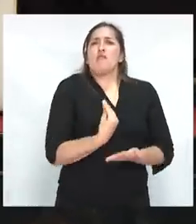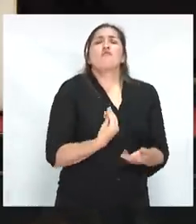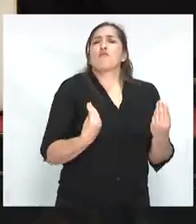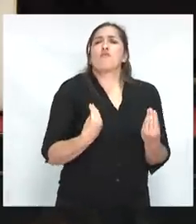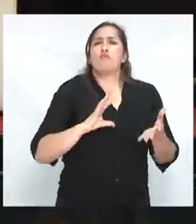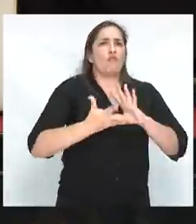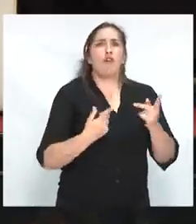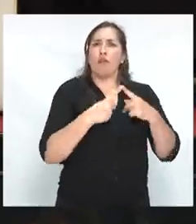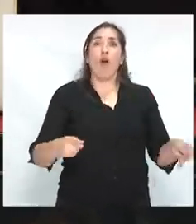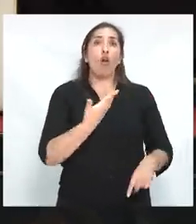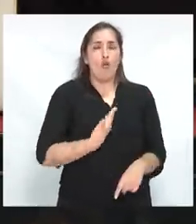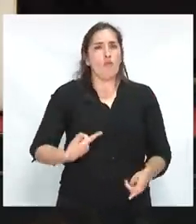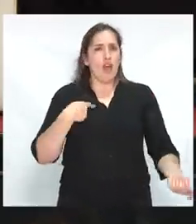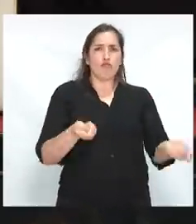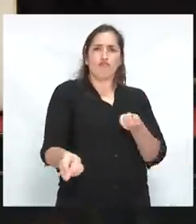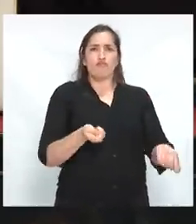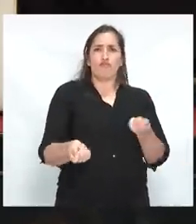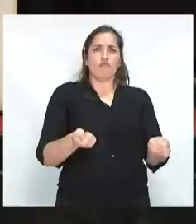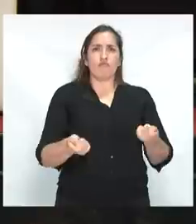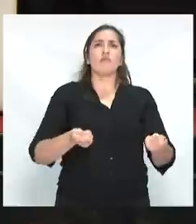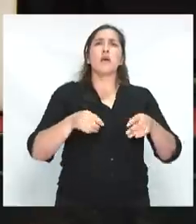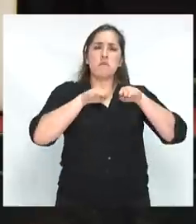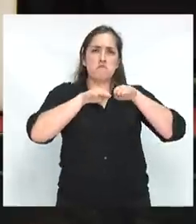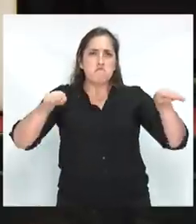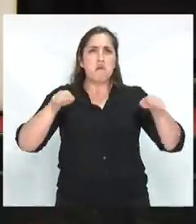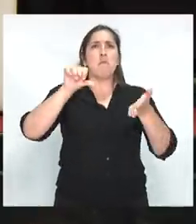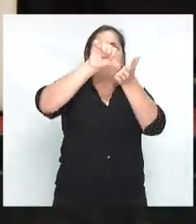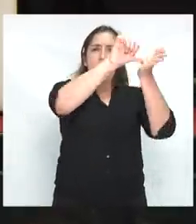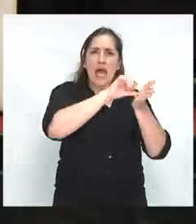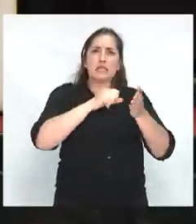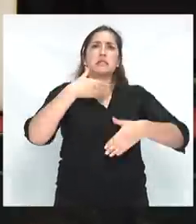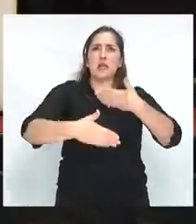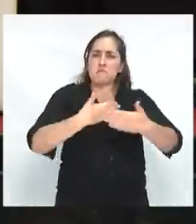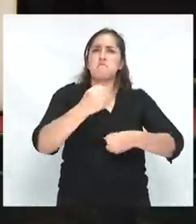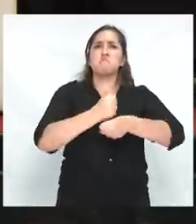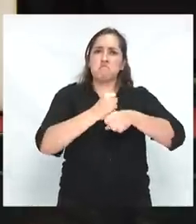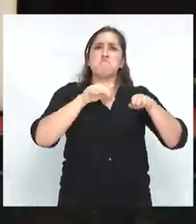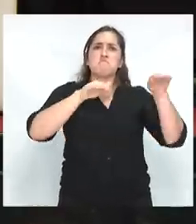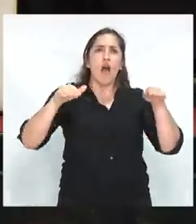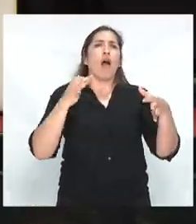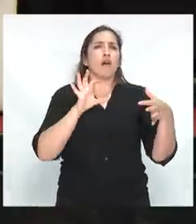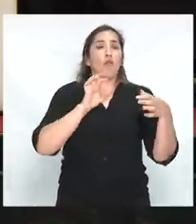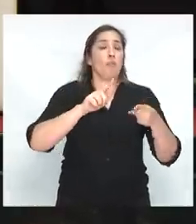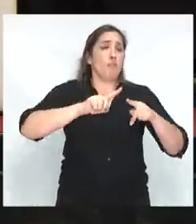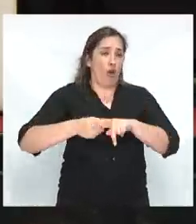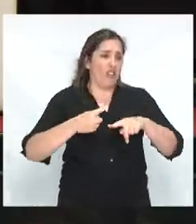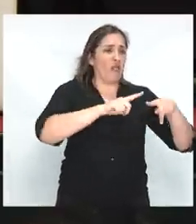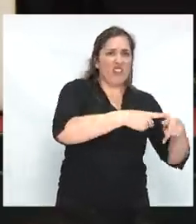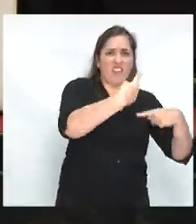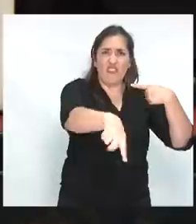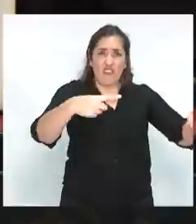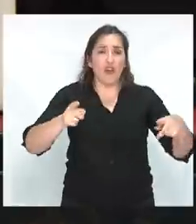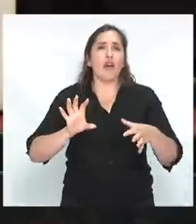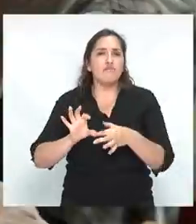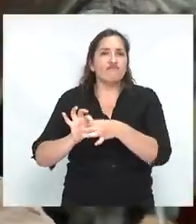Hay gobernabilidad en los países, hay estabilidad en los países, no solamente con coaliciones políticas partidarias.